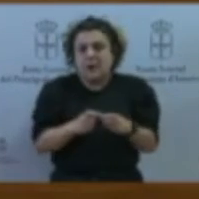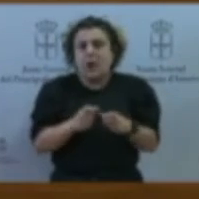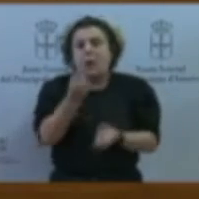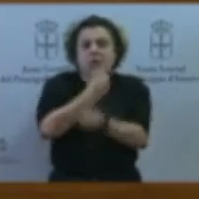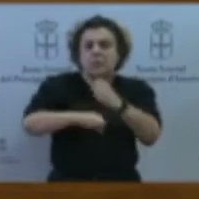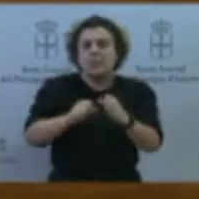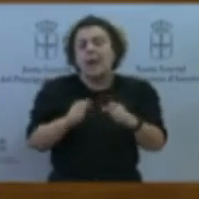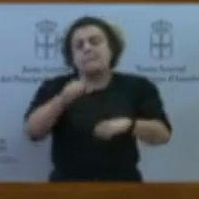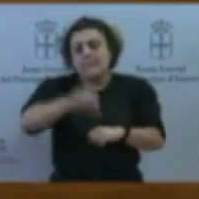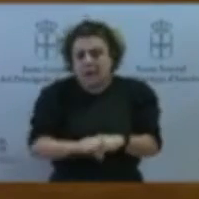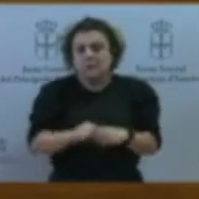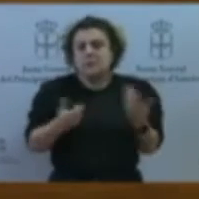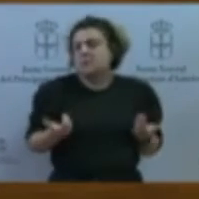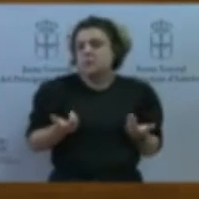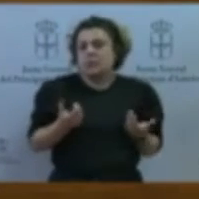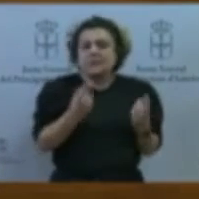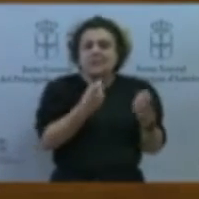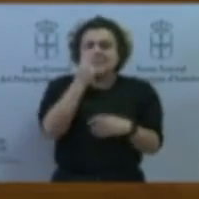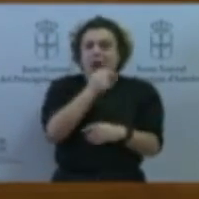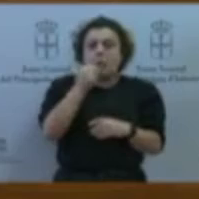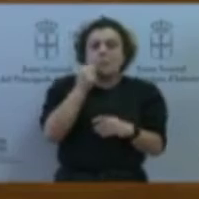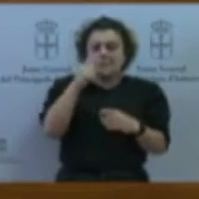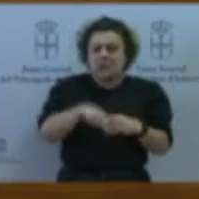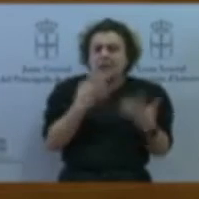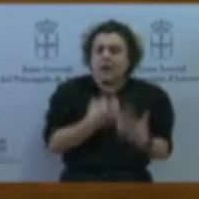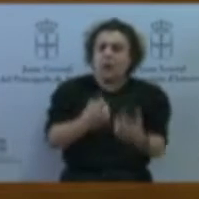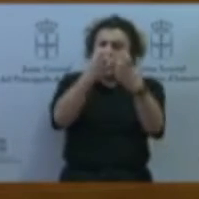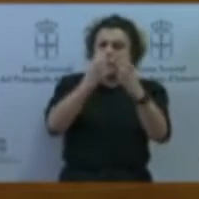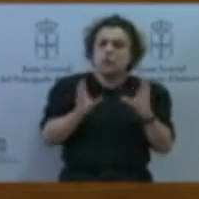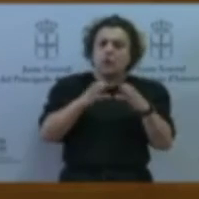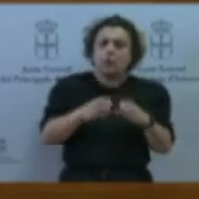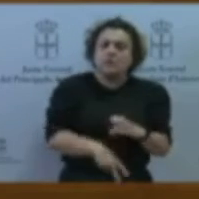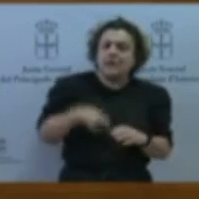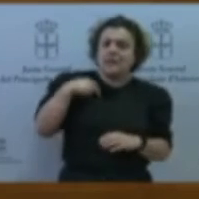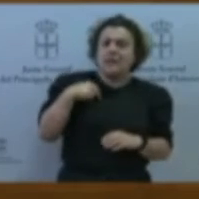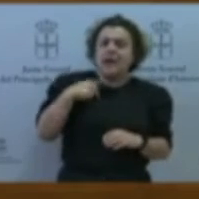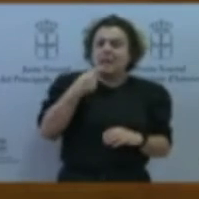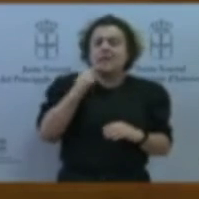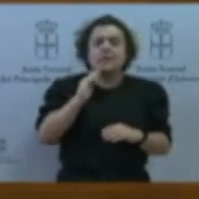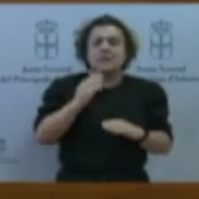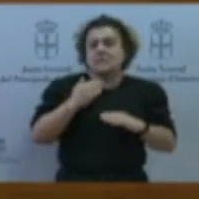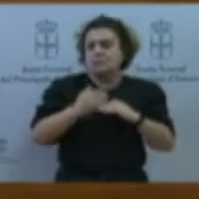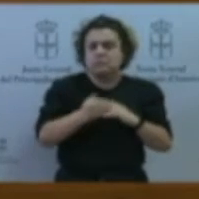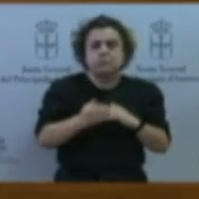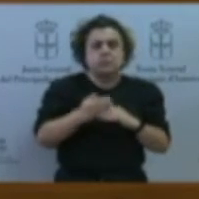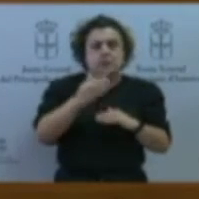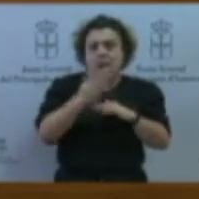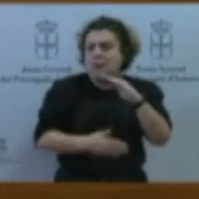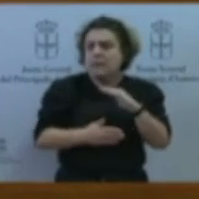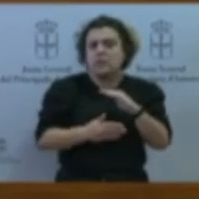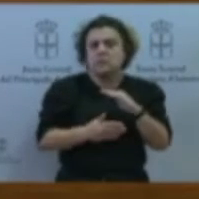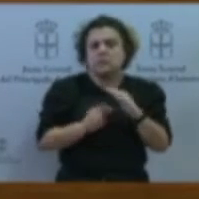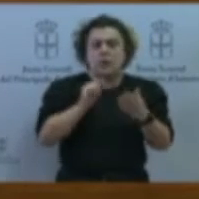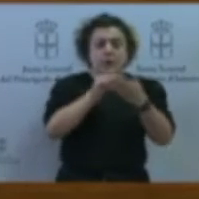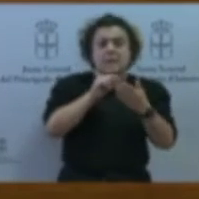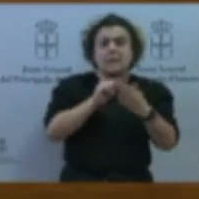compromiso de esta Junta General de poner fechas rápidas en la recuperación de las obras de 63, en la recuperación de ese trabajo y,